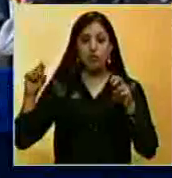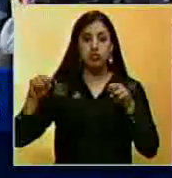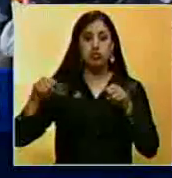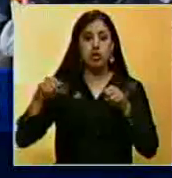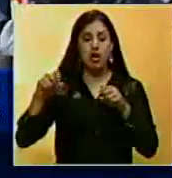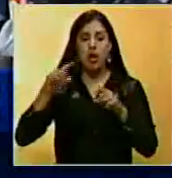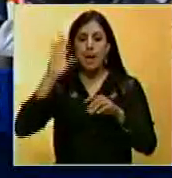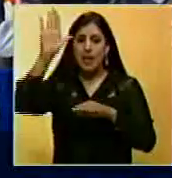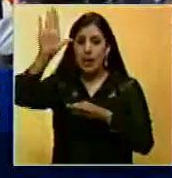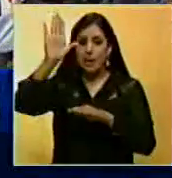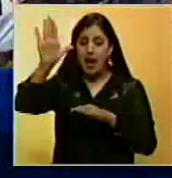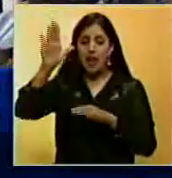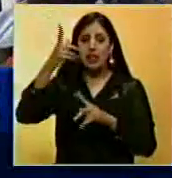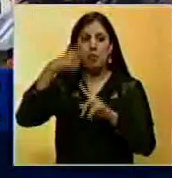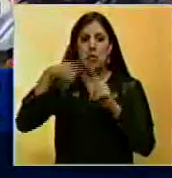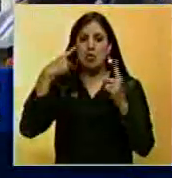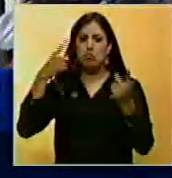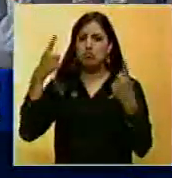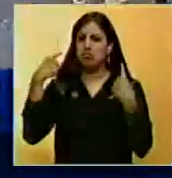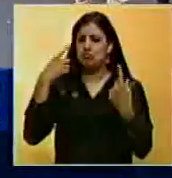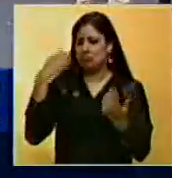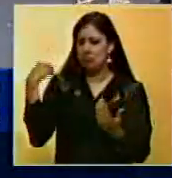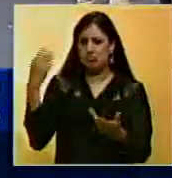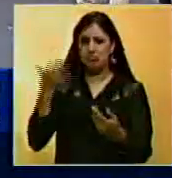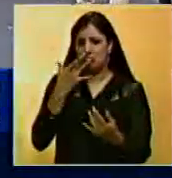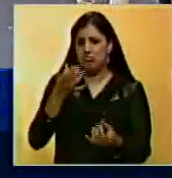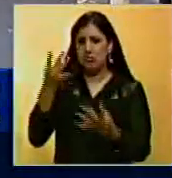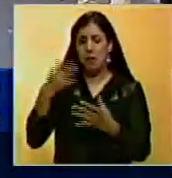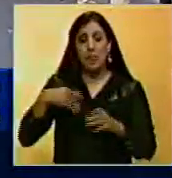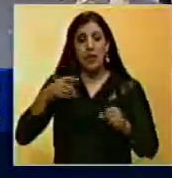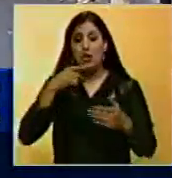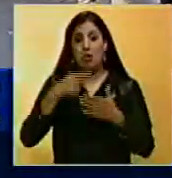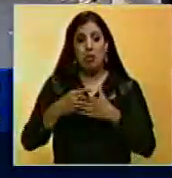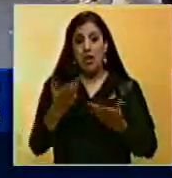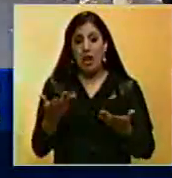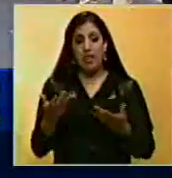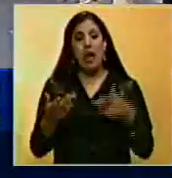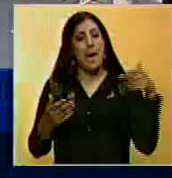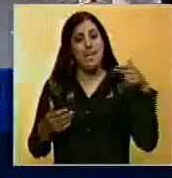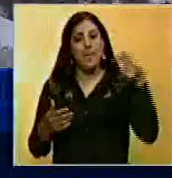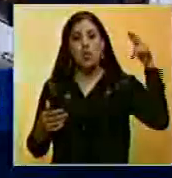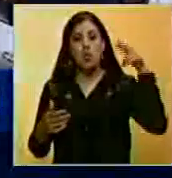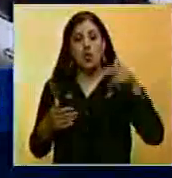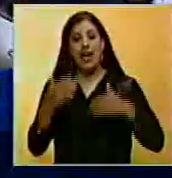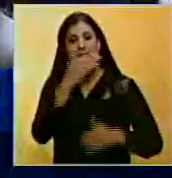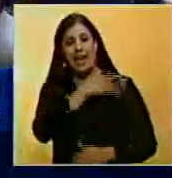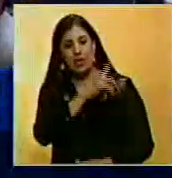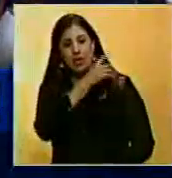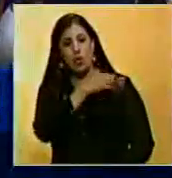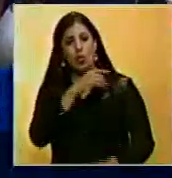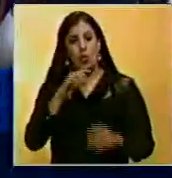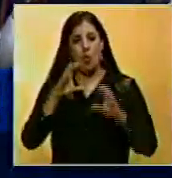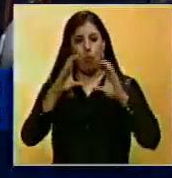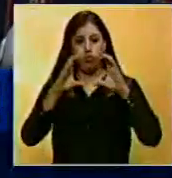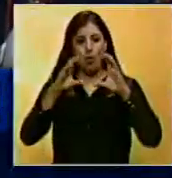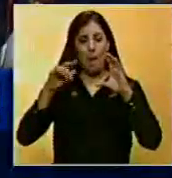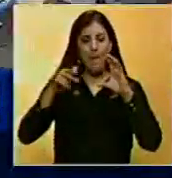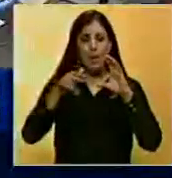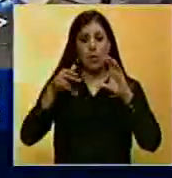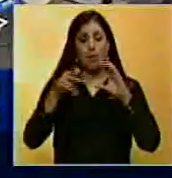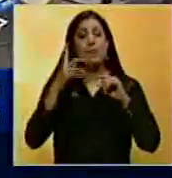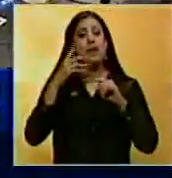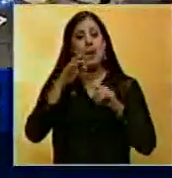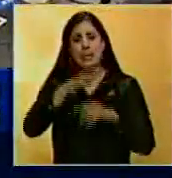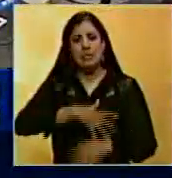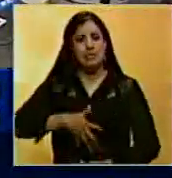le dio la voz de alto, pero estos desestimaron el llamado y al no identificarse le dispararon hiriendo a uno en los glúteos. Los